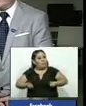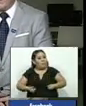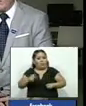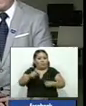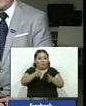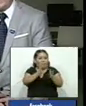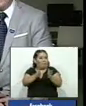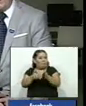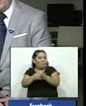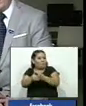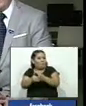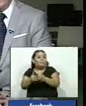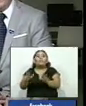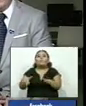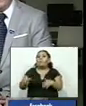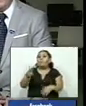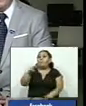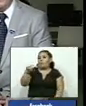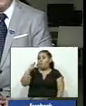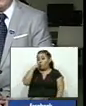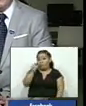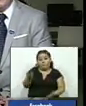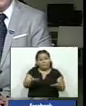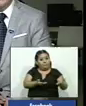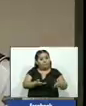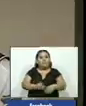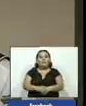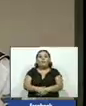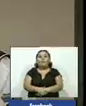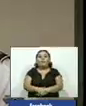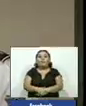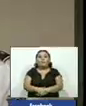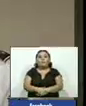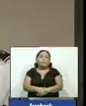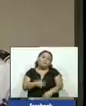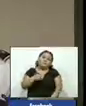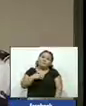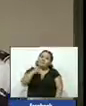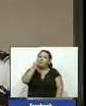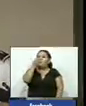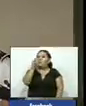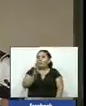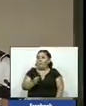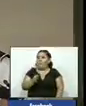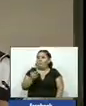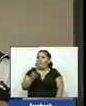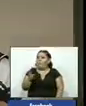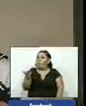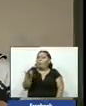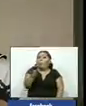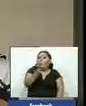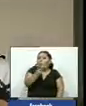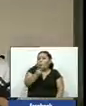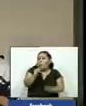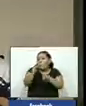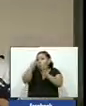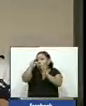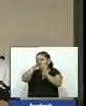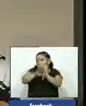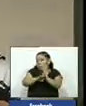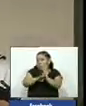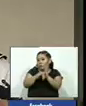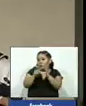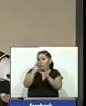marcha desde el pasado 20 de junio a continuación la nota la verdad es que la cifra en la reducción de los homicidios es